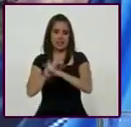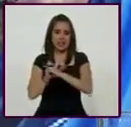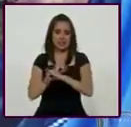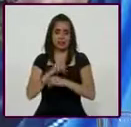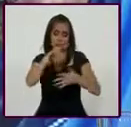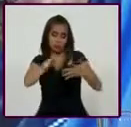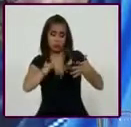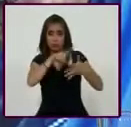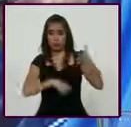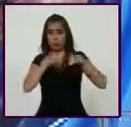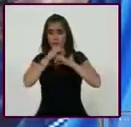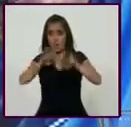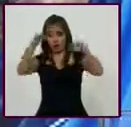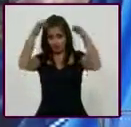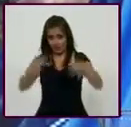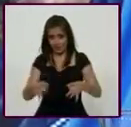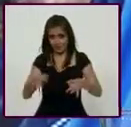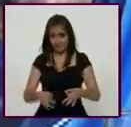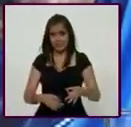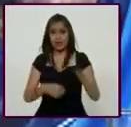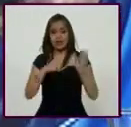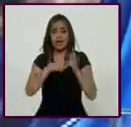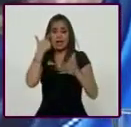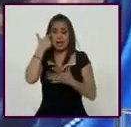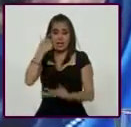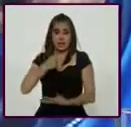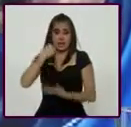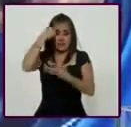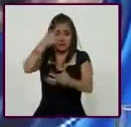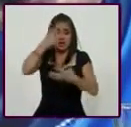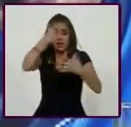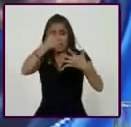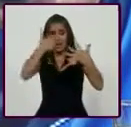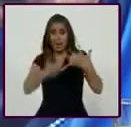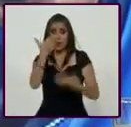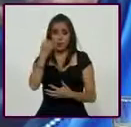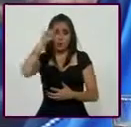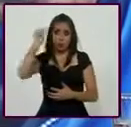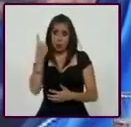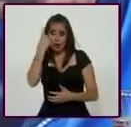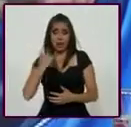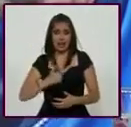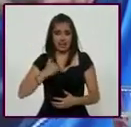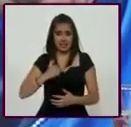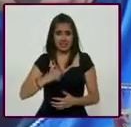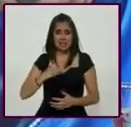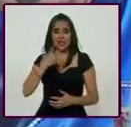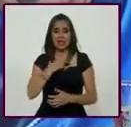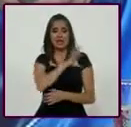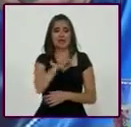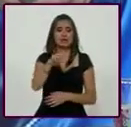fuentes oficiales sobre lo que la inversión de cada dólar, por ejemplo, canadiense, repercute en